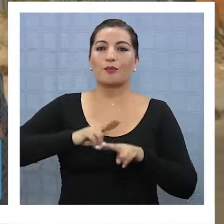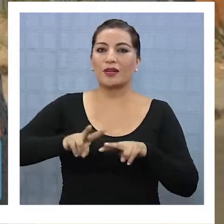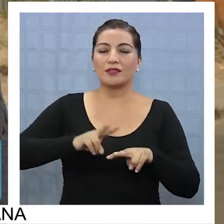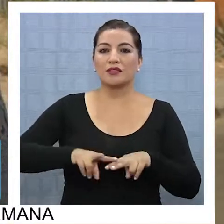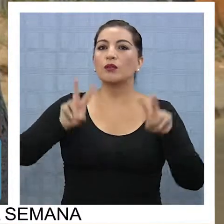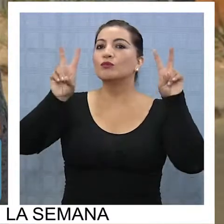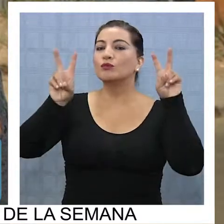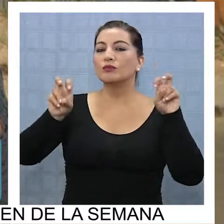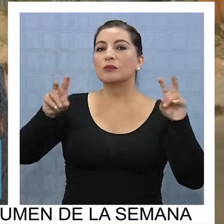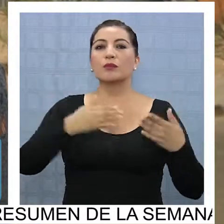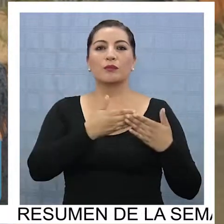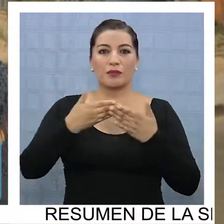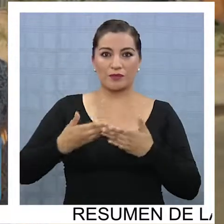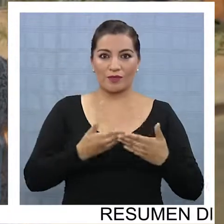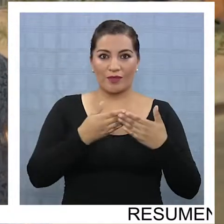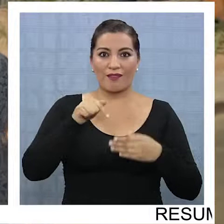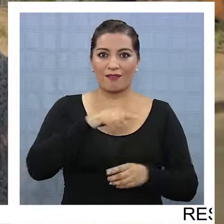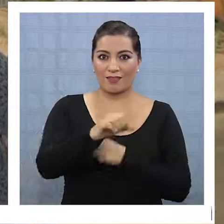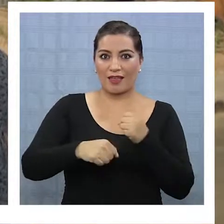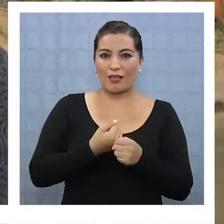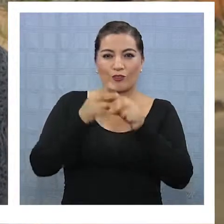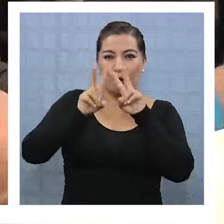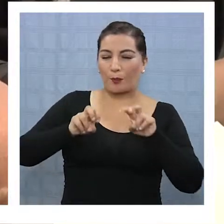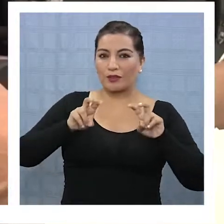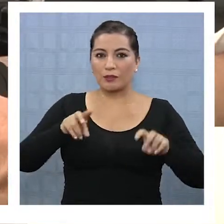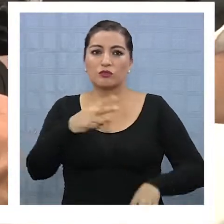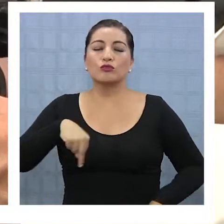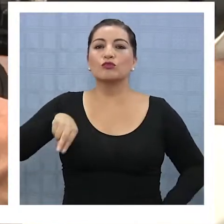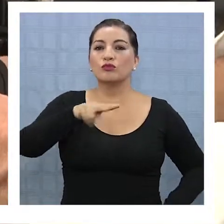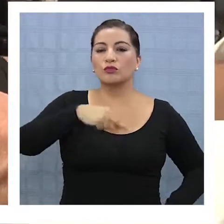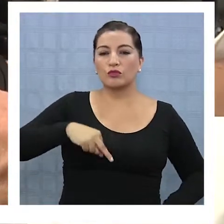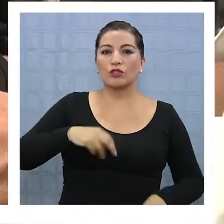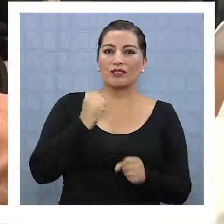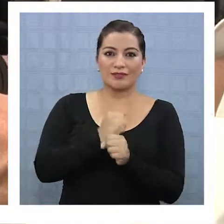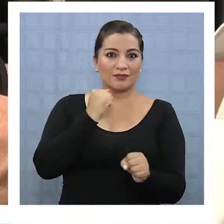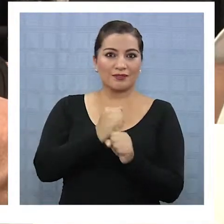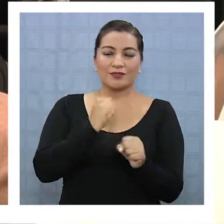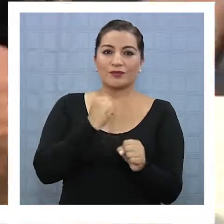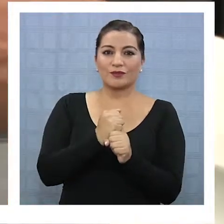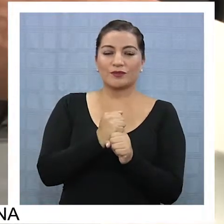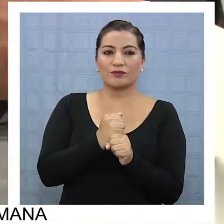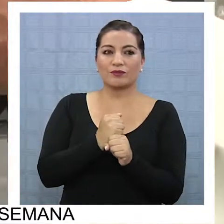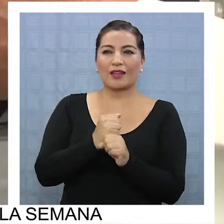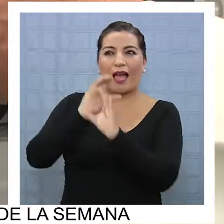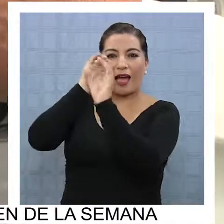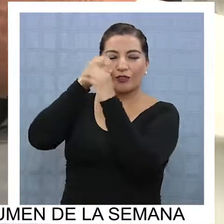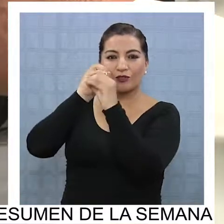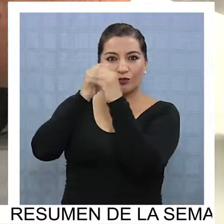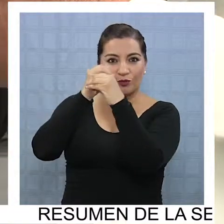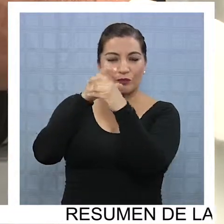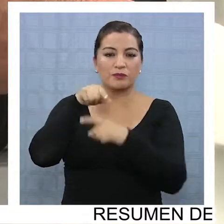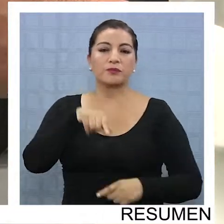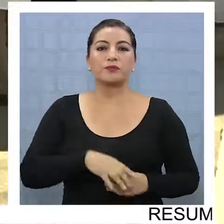formular un tema para estudiar este año en investigación. Nosotros estamos trabajando, vamos a trabajar con astronomía.